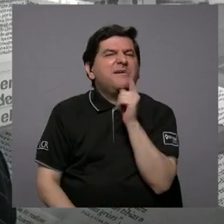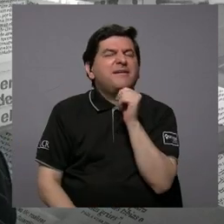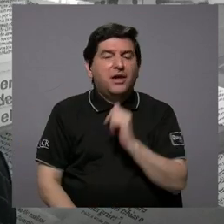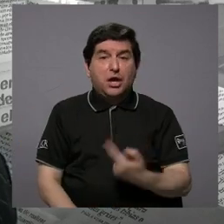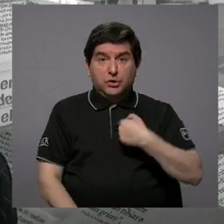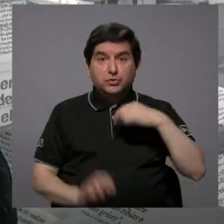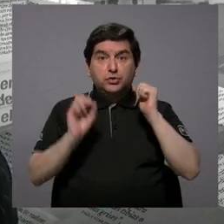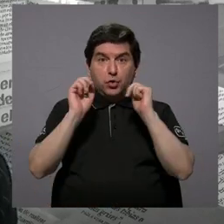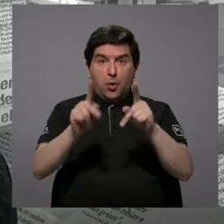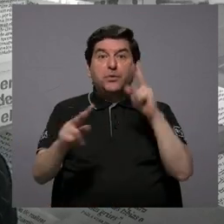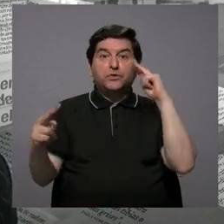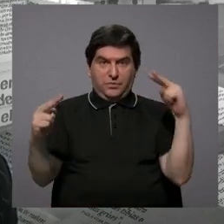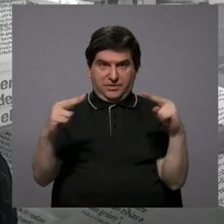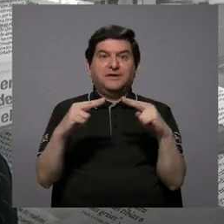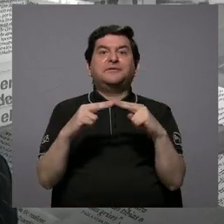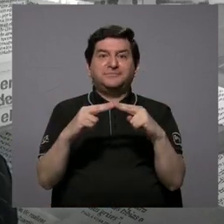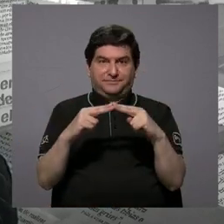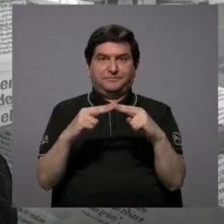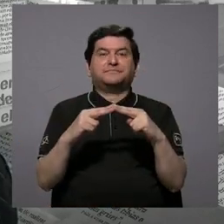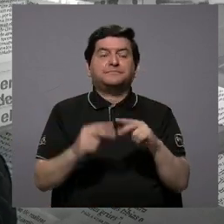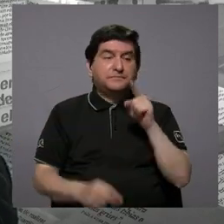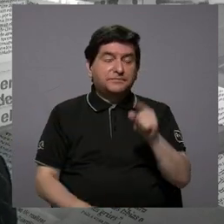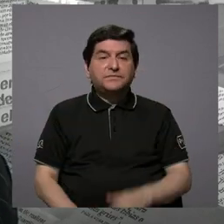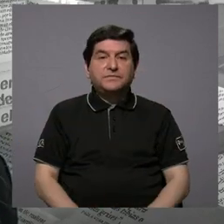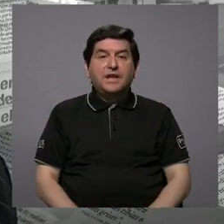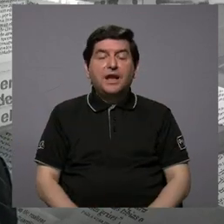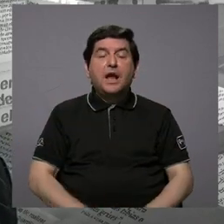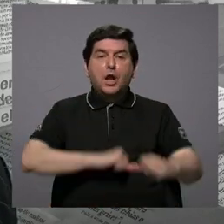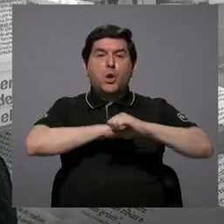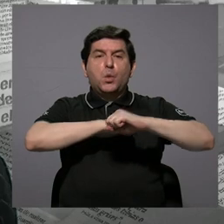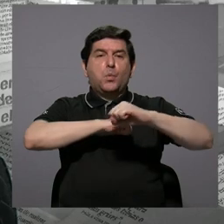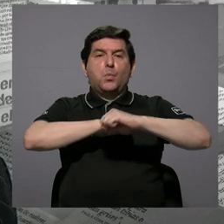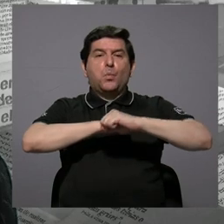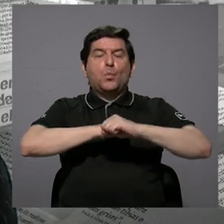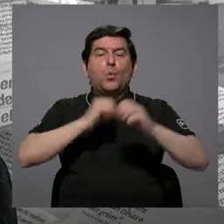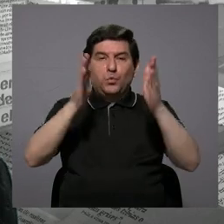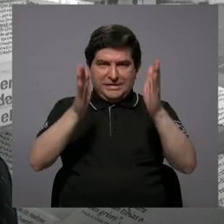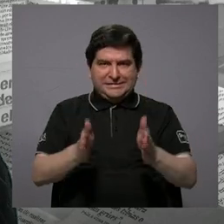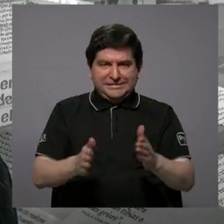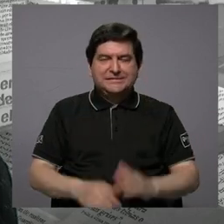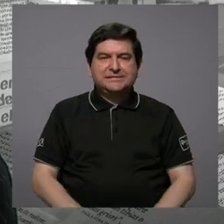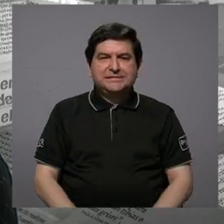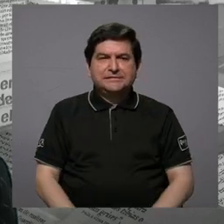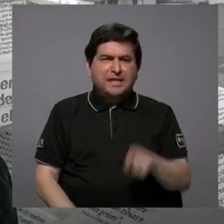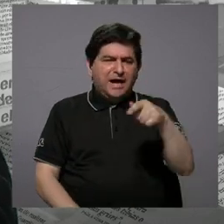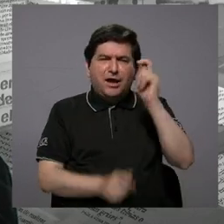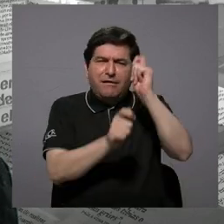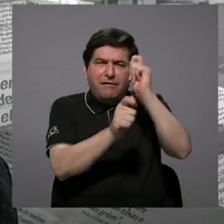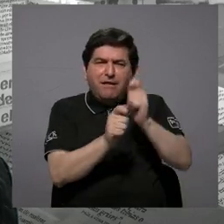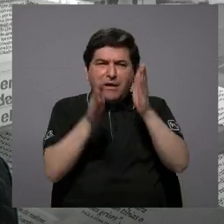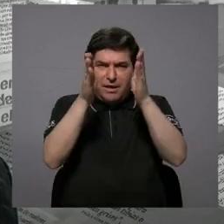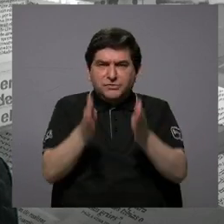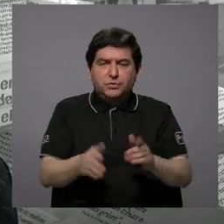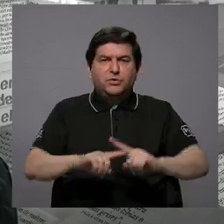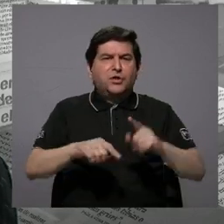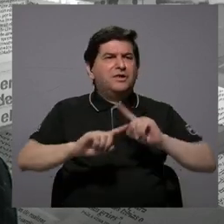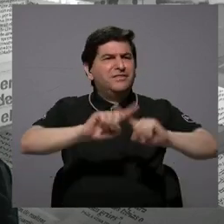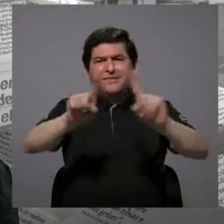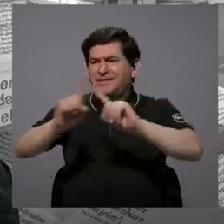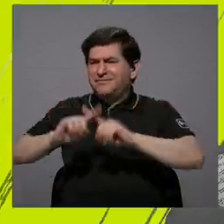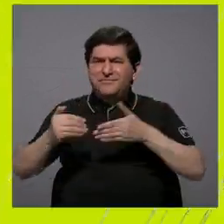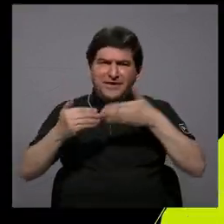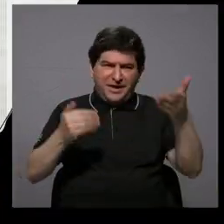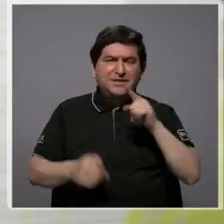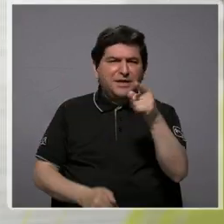Yo tuve la oportunidad de conocerlo porque como él era publicista, él fue publicista, escultor, etcétera, pero puedo decir muchas cosas